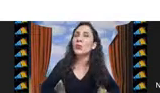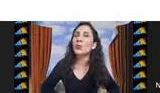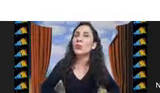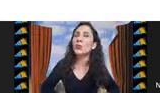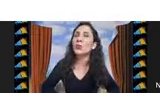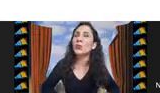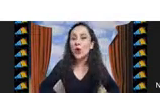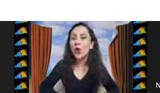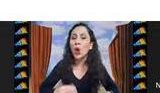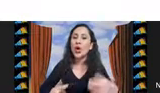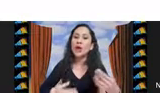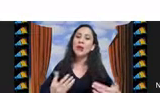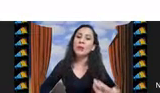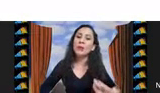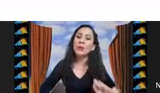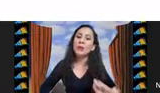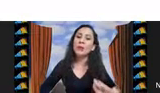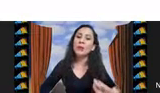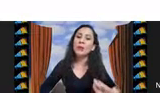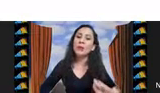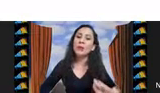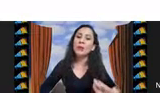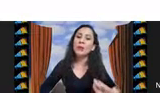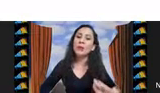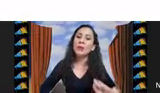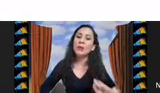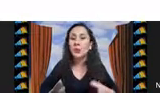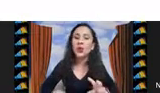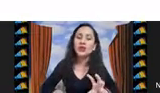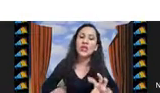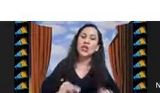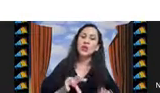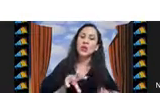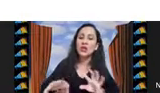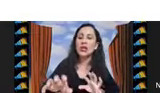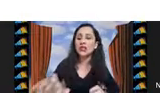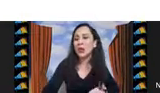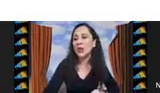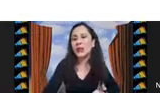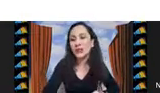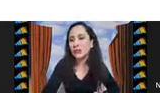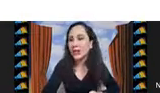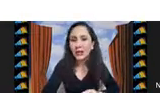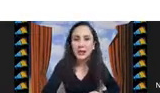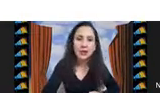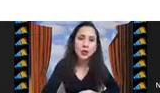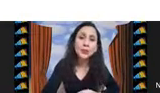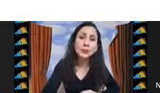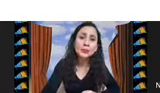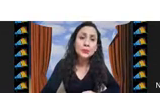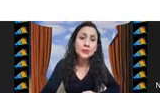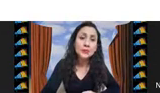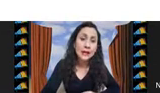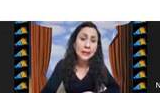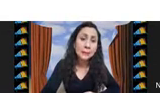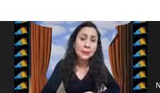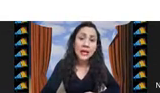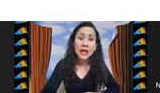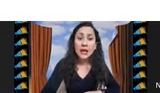mejorar su desempeño o que me permitan crear nuevos algoritmos incluyendo las mejores estrategias ¿no?